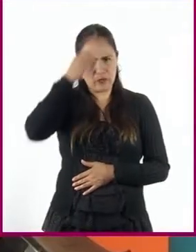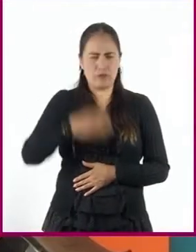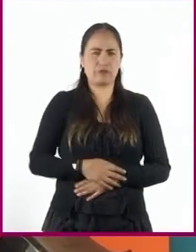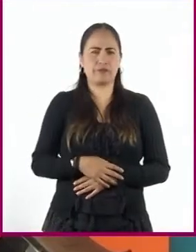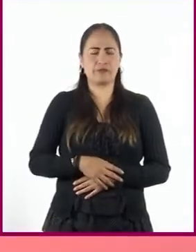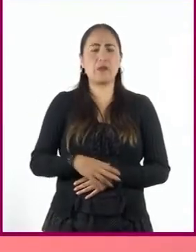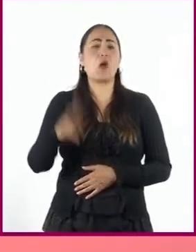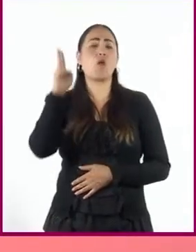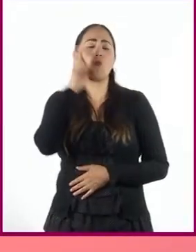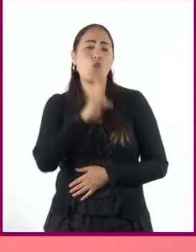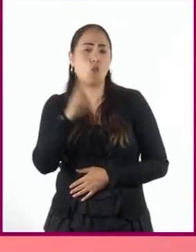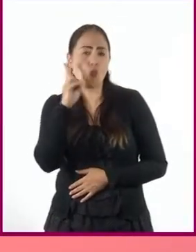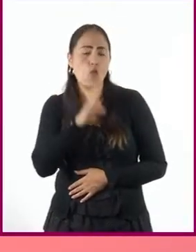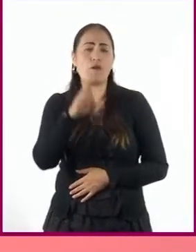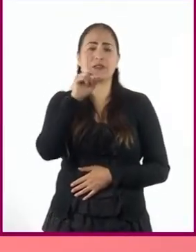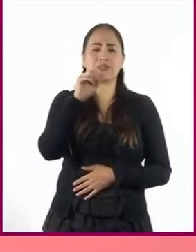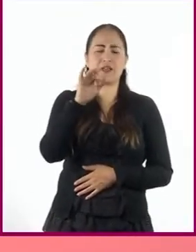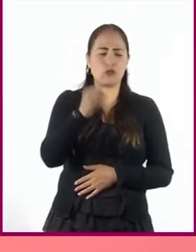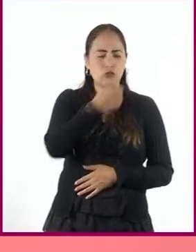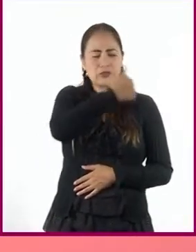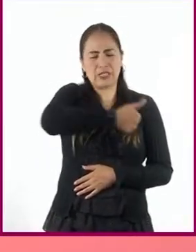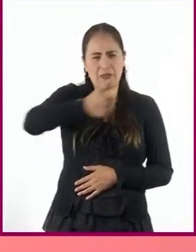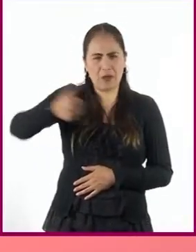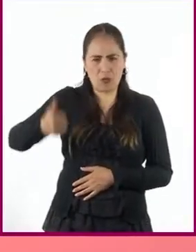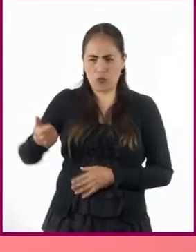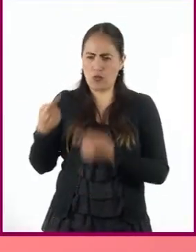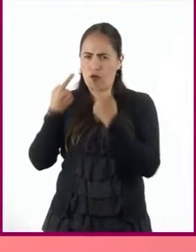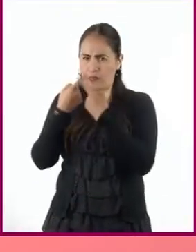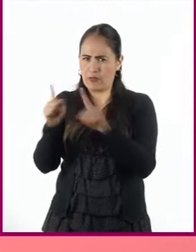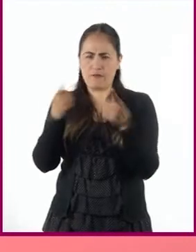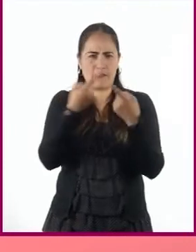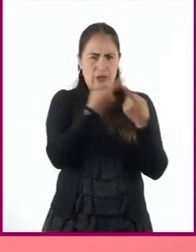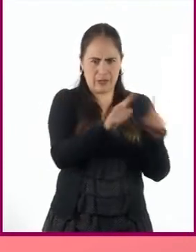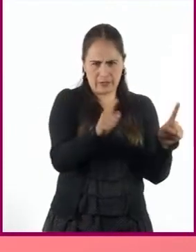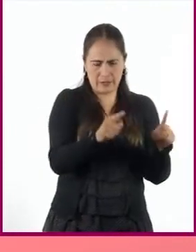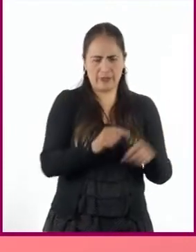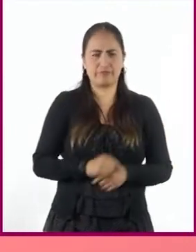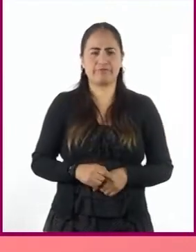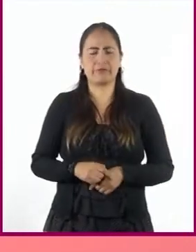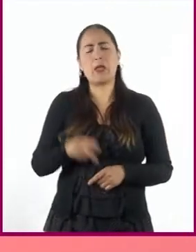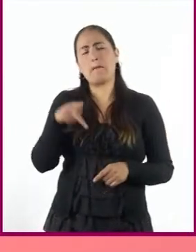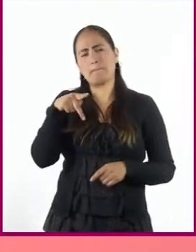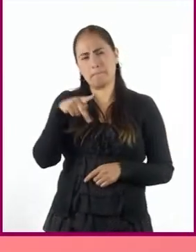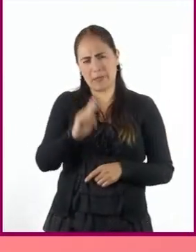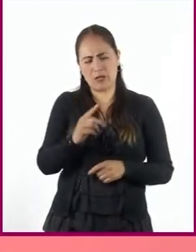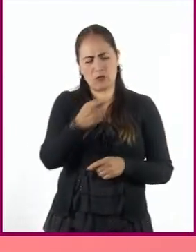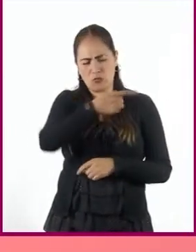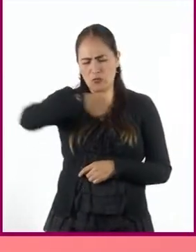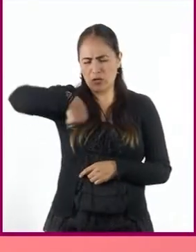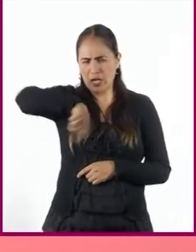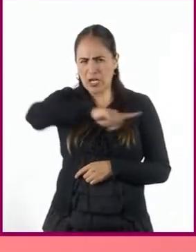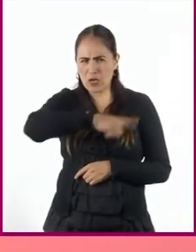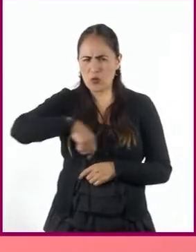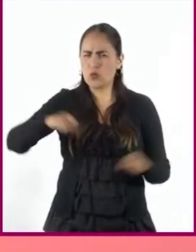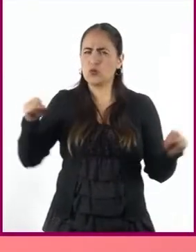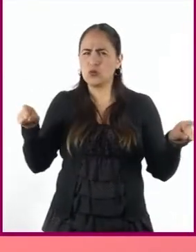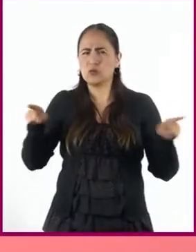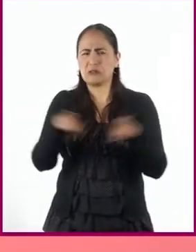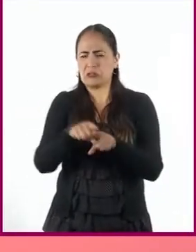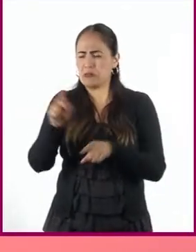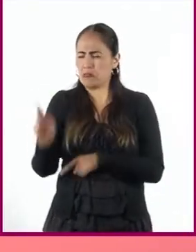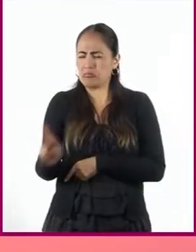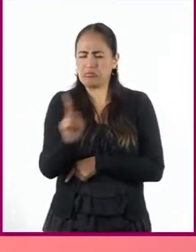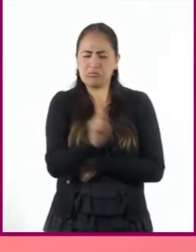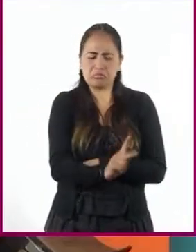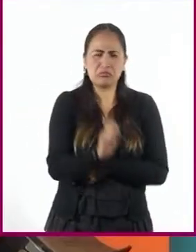argumentos y postulados de cada uno serán distintos. Lo que tienen en común es que cada uno busca construir una